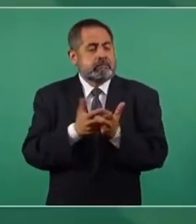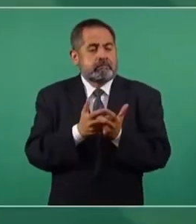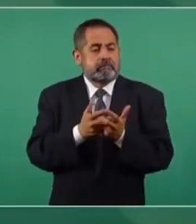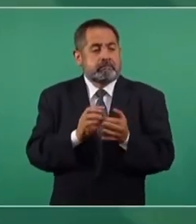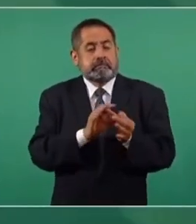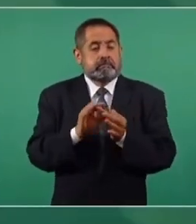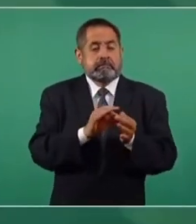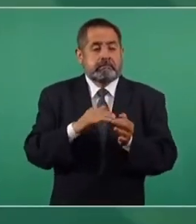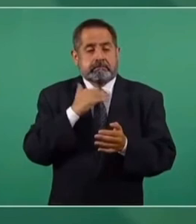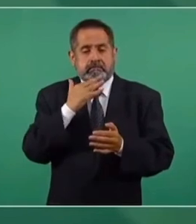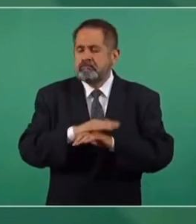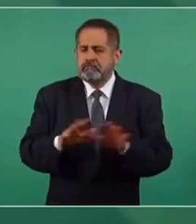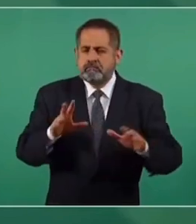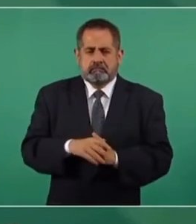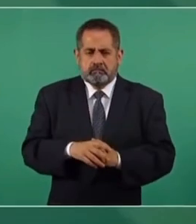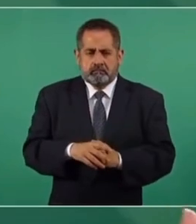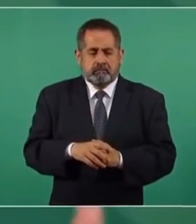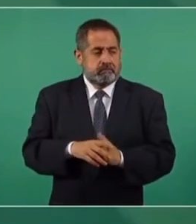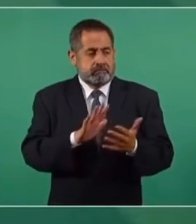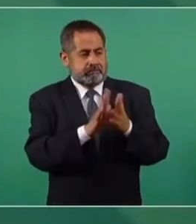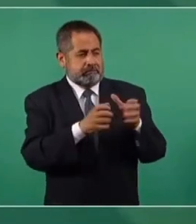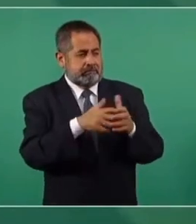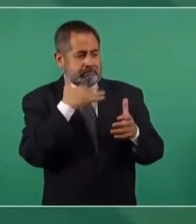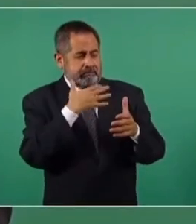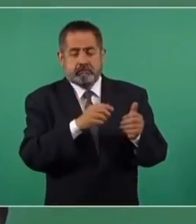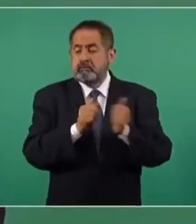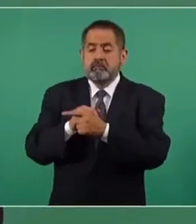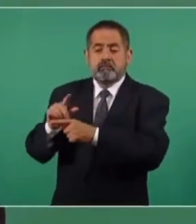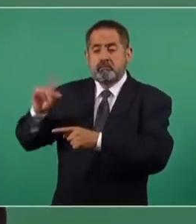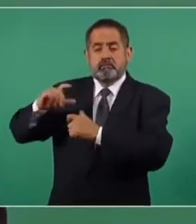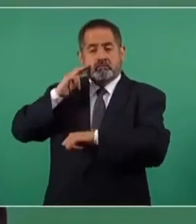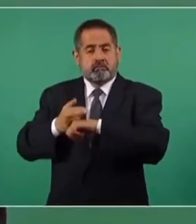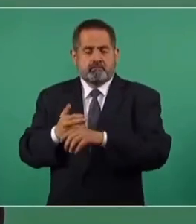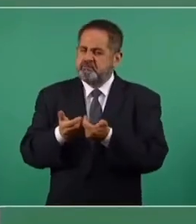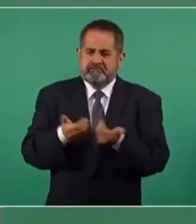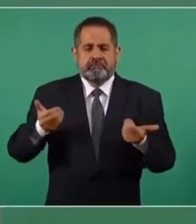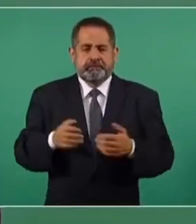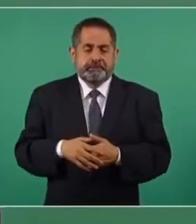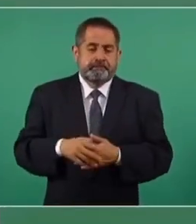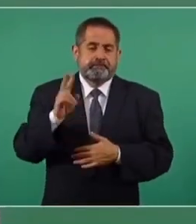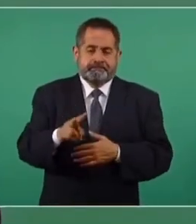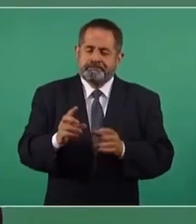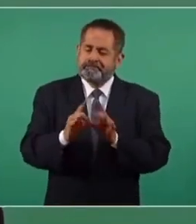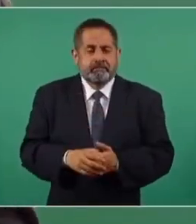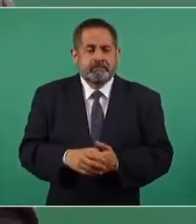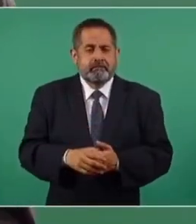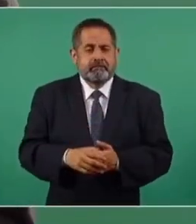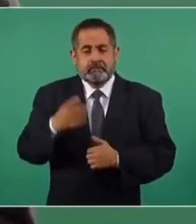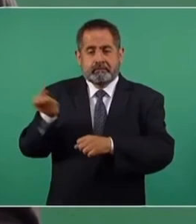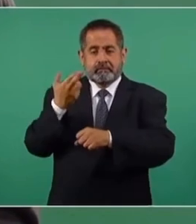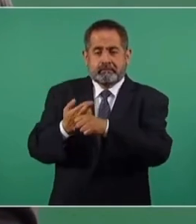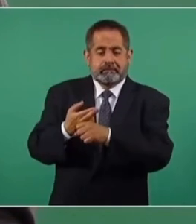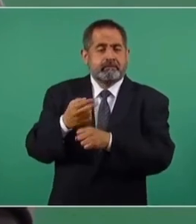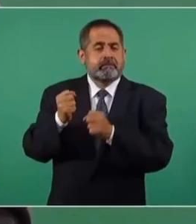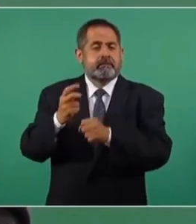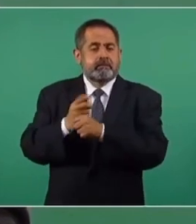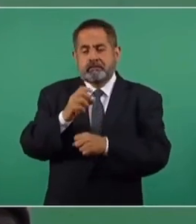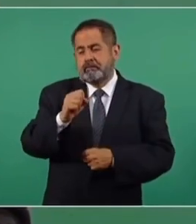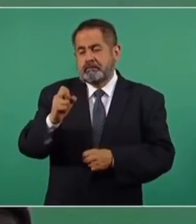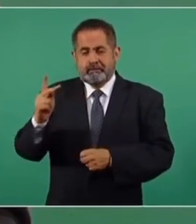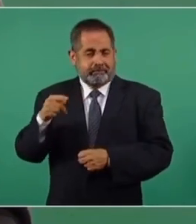asociación delictuosa entre delincuencia y autoridades. Eso desgraciadamente sucedía. Secretario de Seguridad Pública,